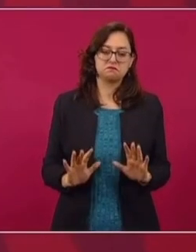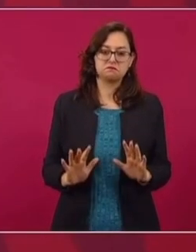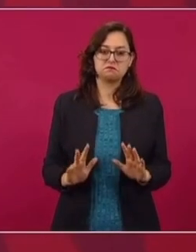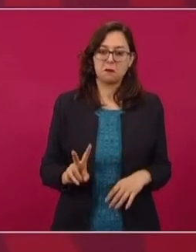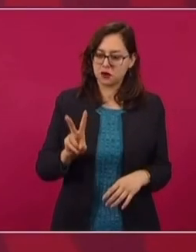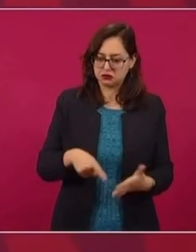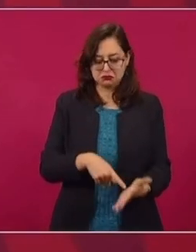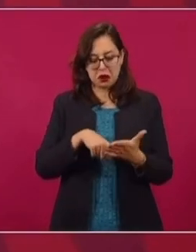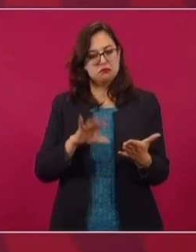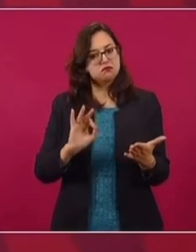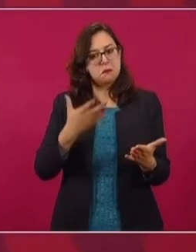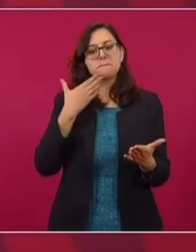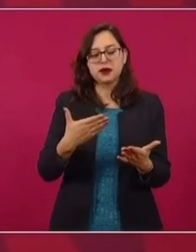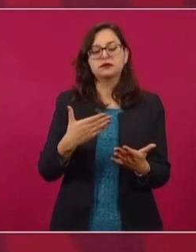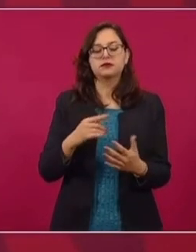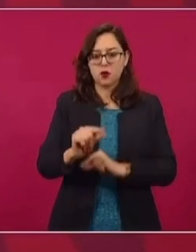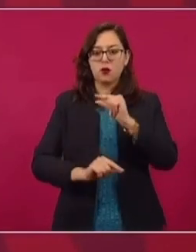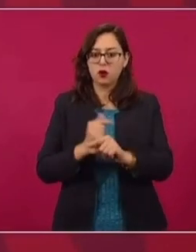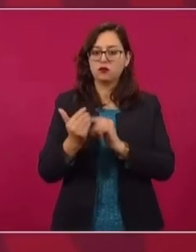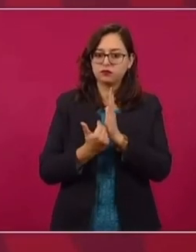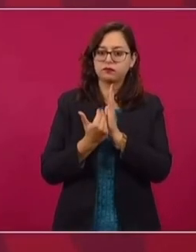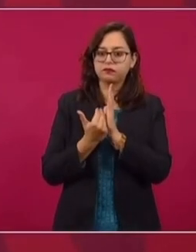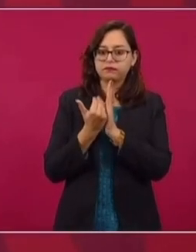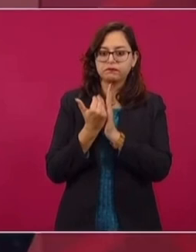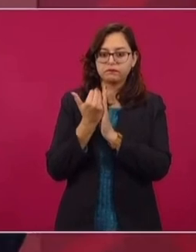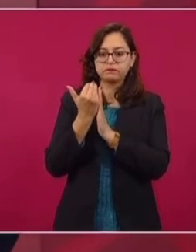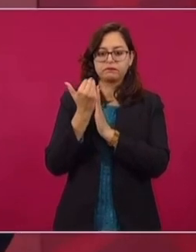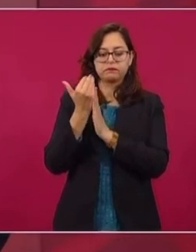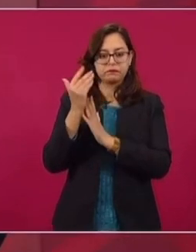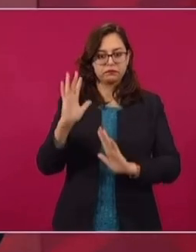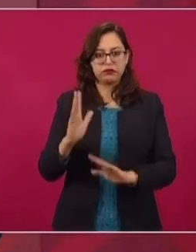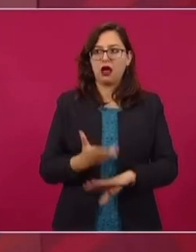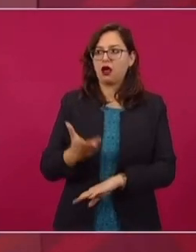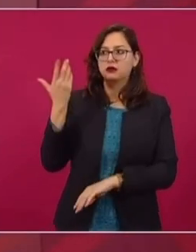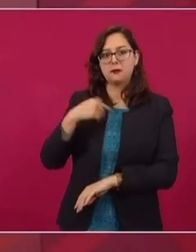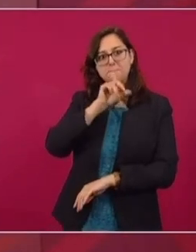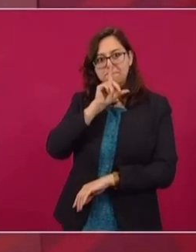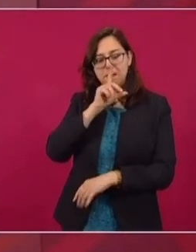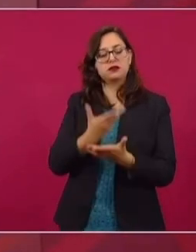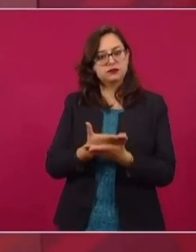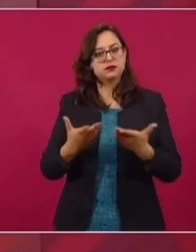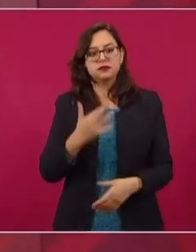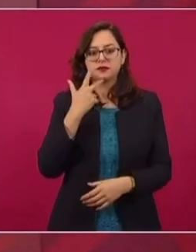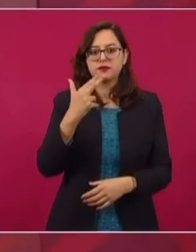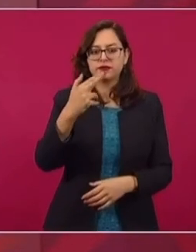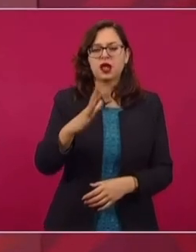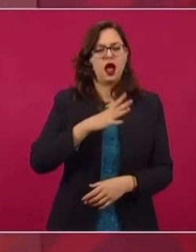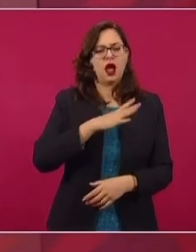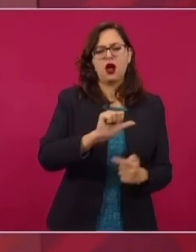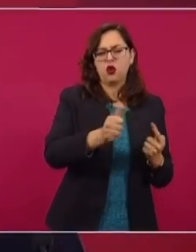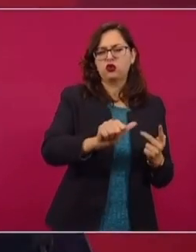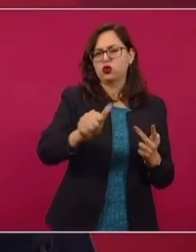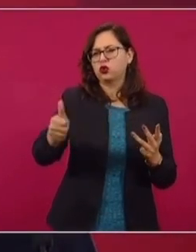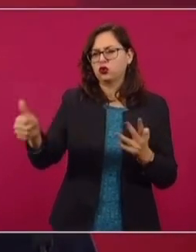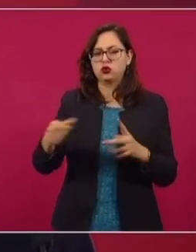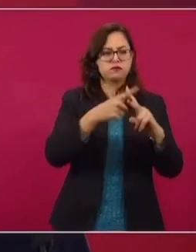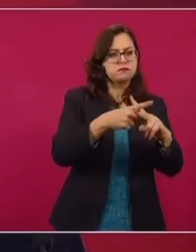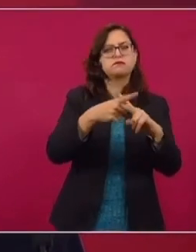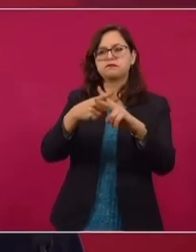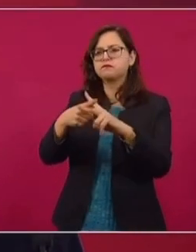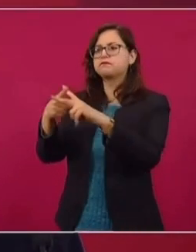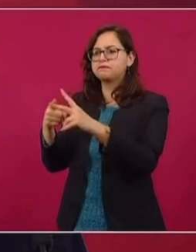un buen indicador y está creciendo, como no se veía antes. Y hay otros indicadores